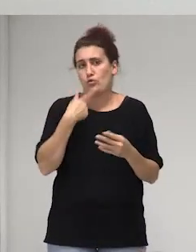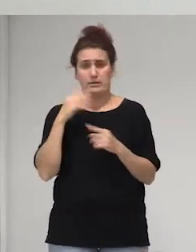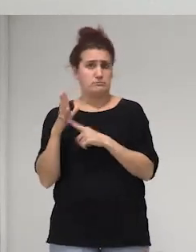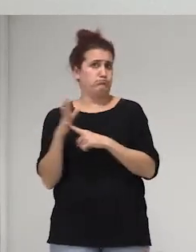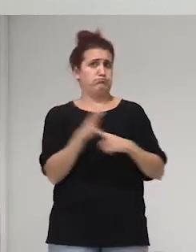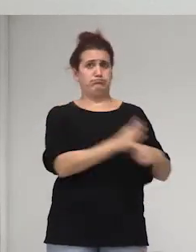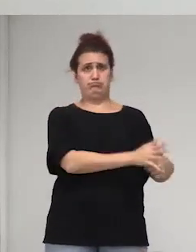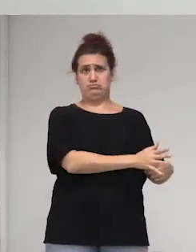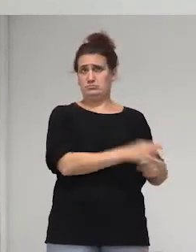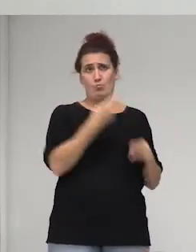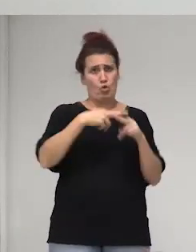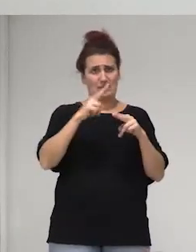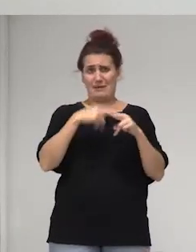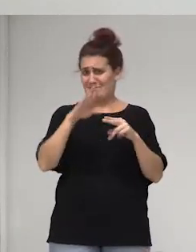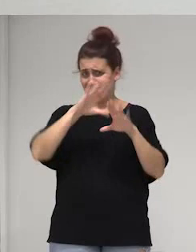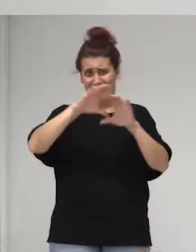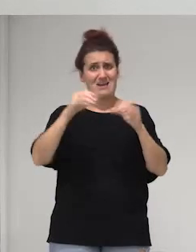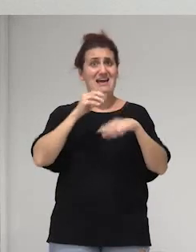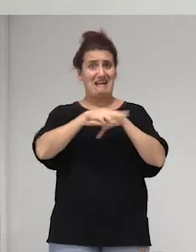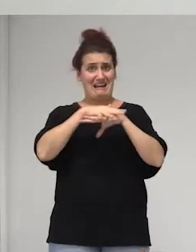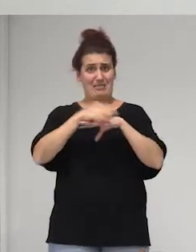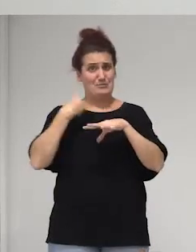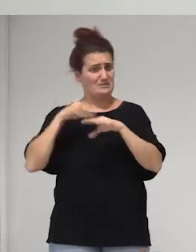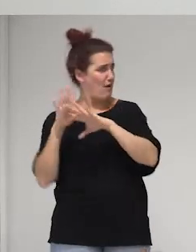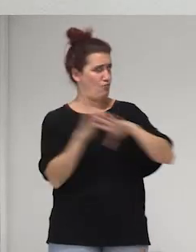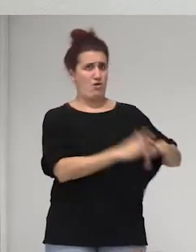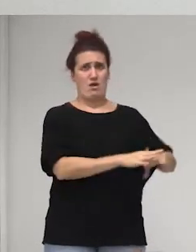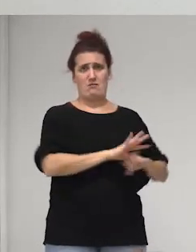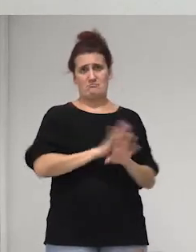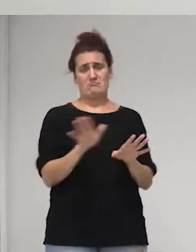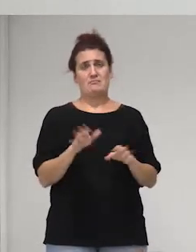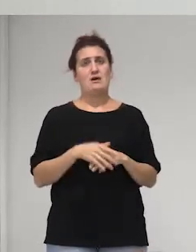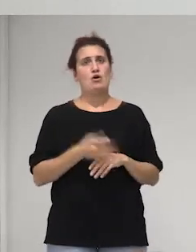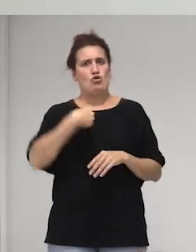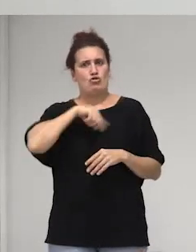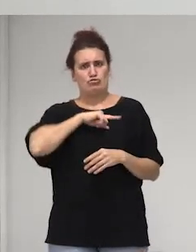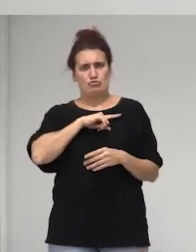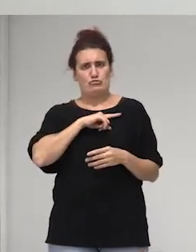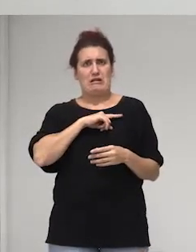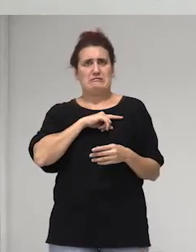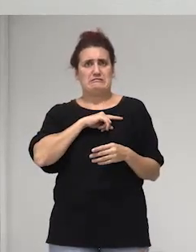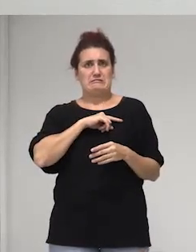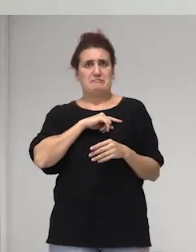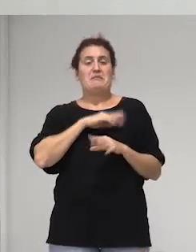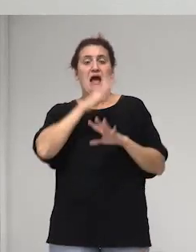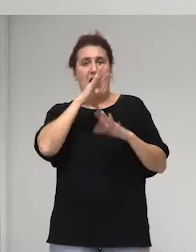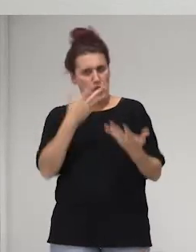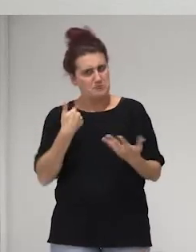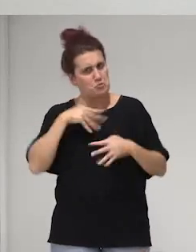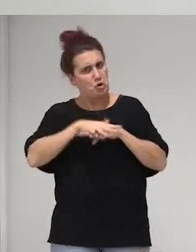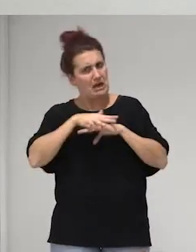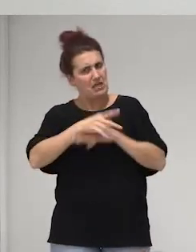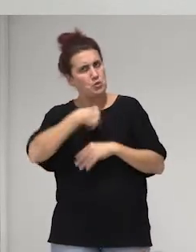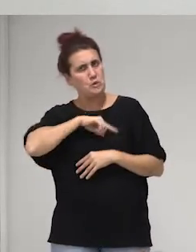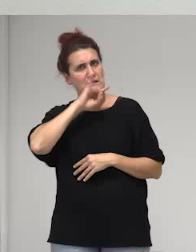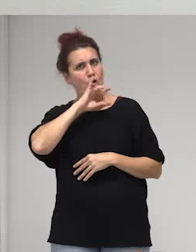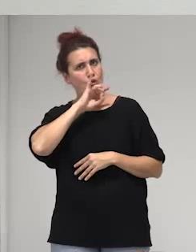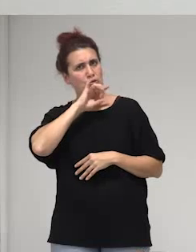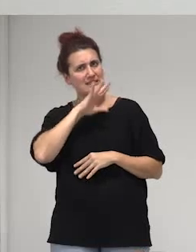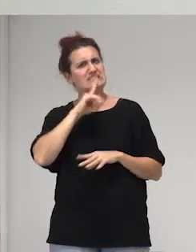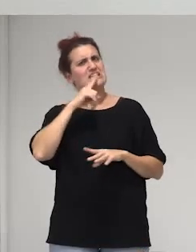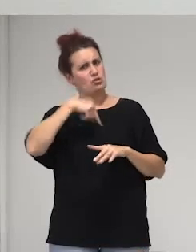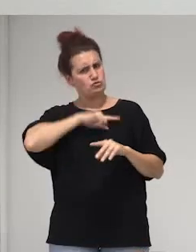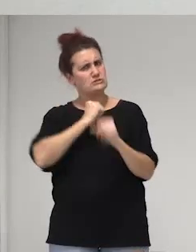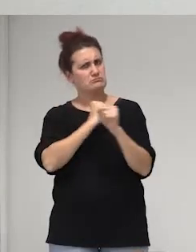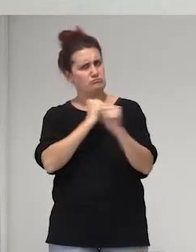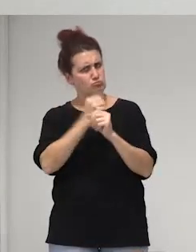prácticamente nos sacaron de esa red pues nosotras nos sentimos muy contentas también con nuestra red y hemos hecho mucho